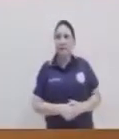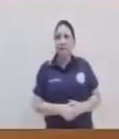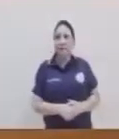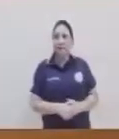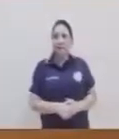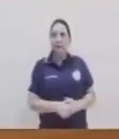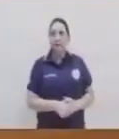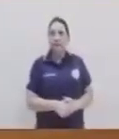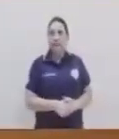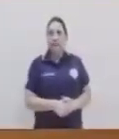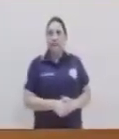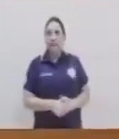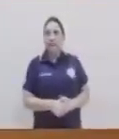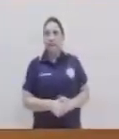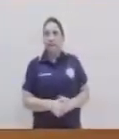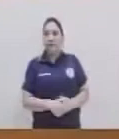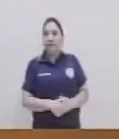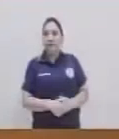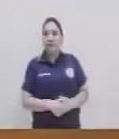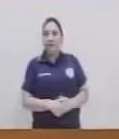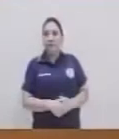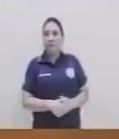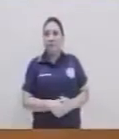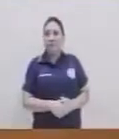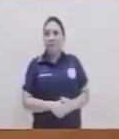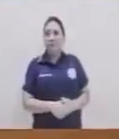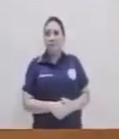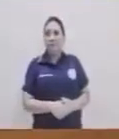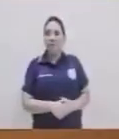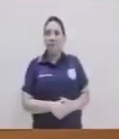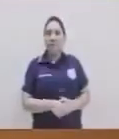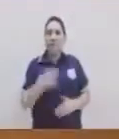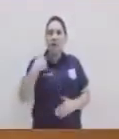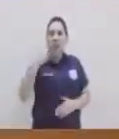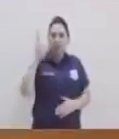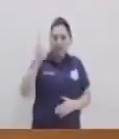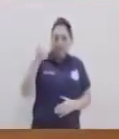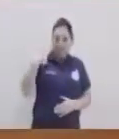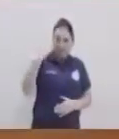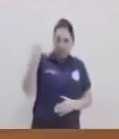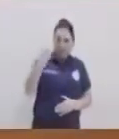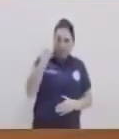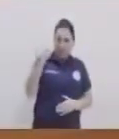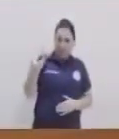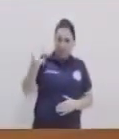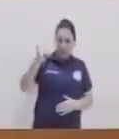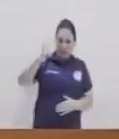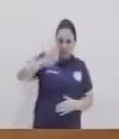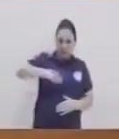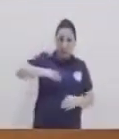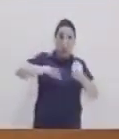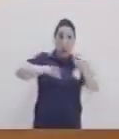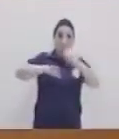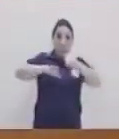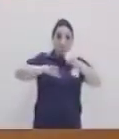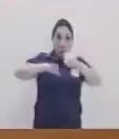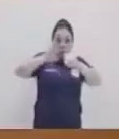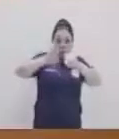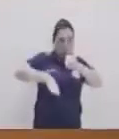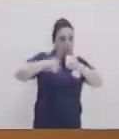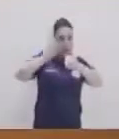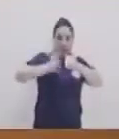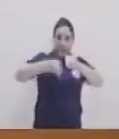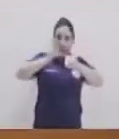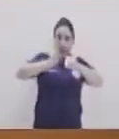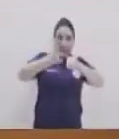Y siempre va a pasar por el foco. Y ese movimiento es importante. Que siempre pase el doblez por